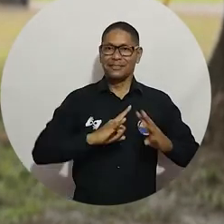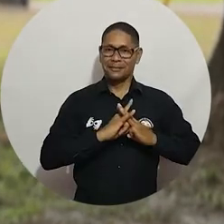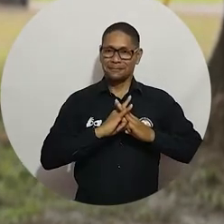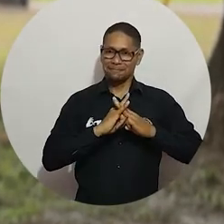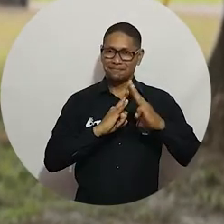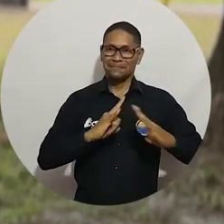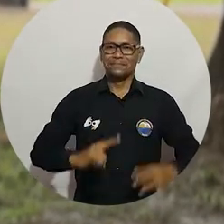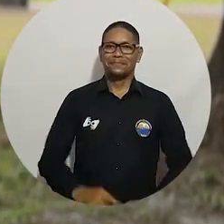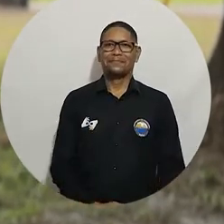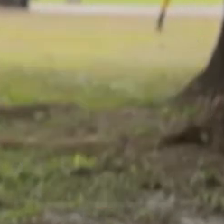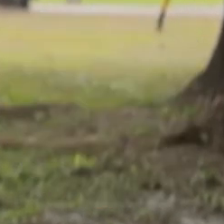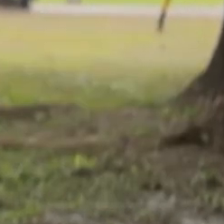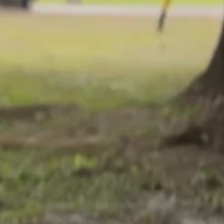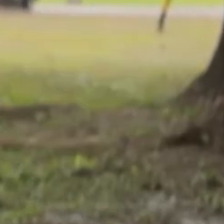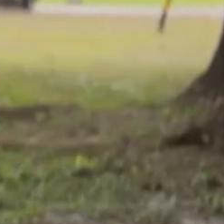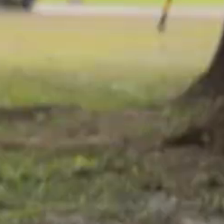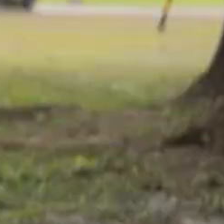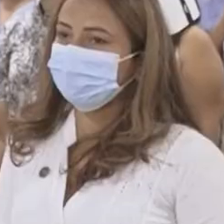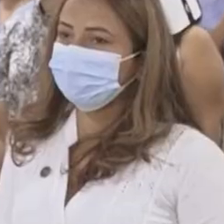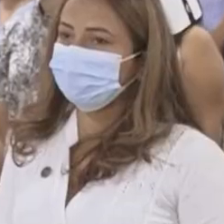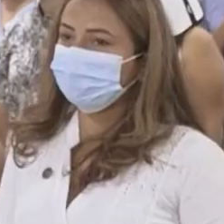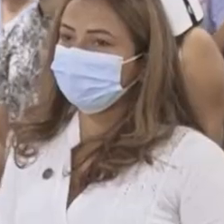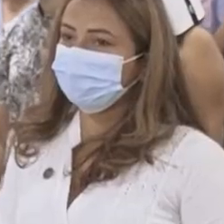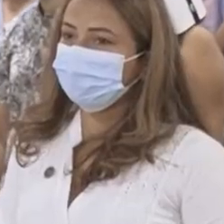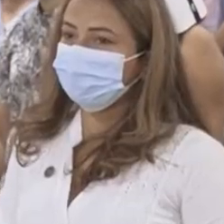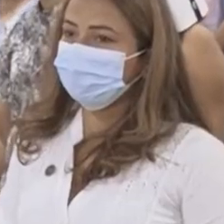enfermeros de nuestra Casa de Estudios Superiores.